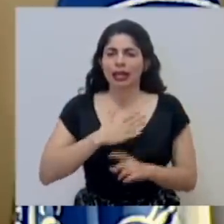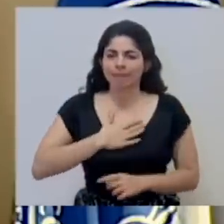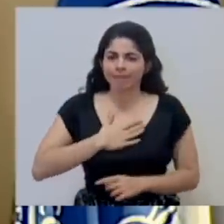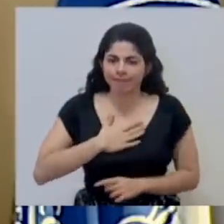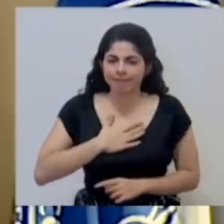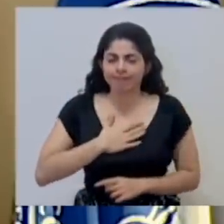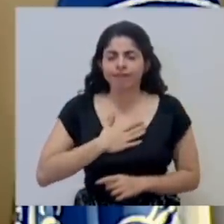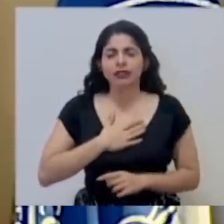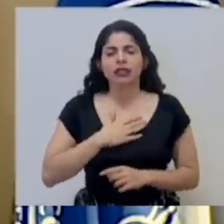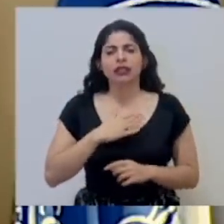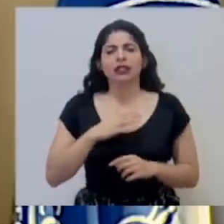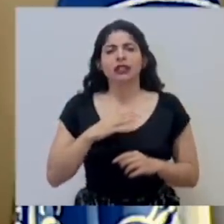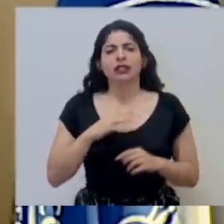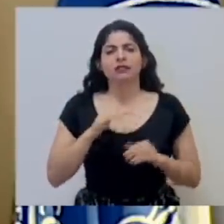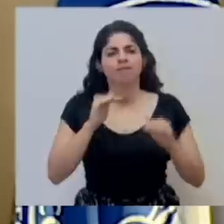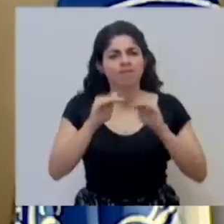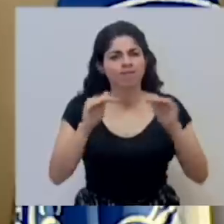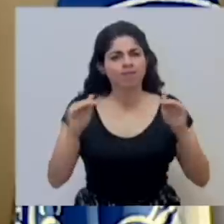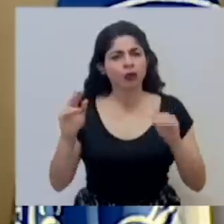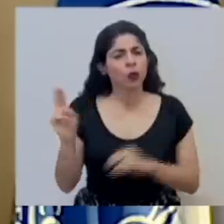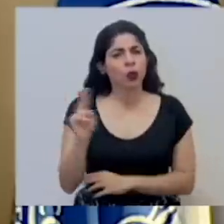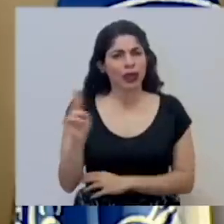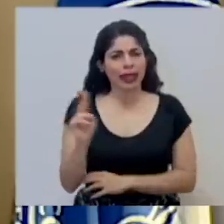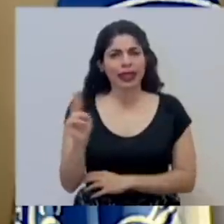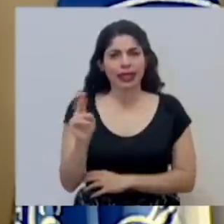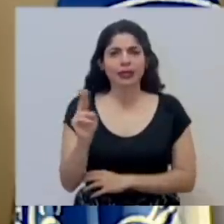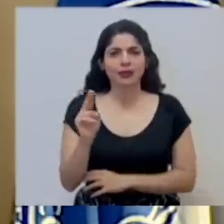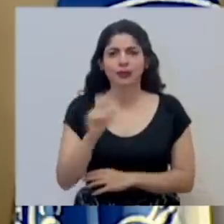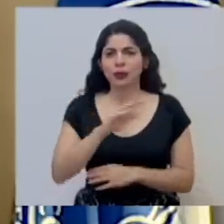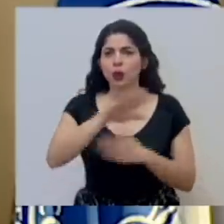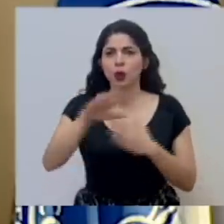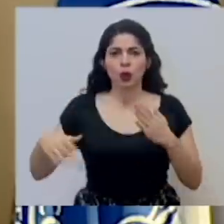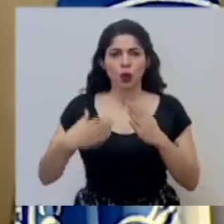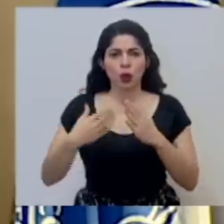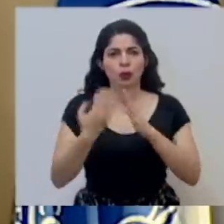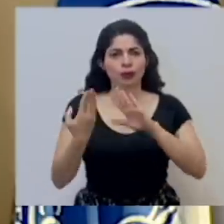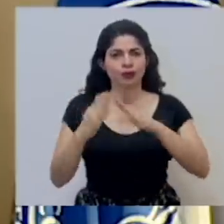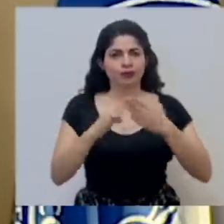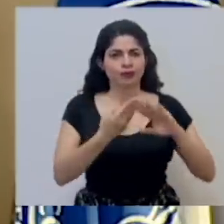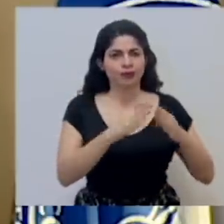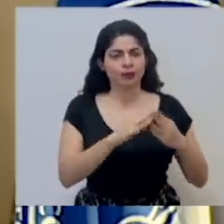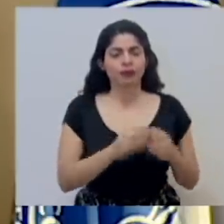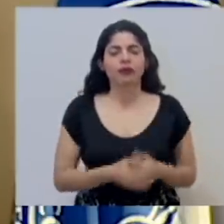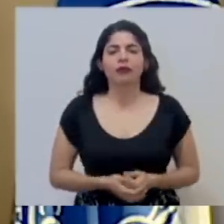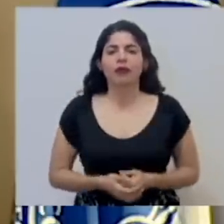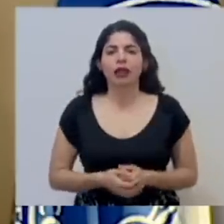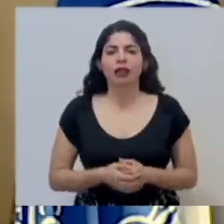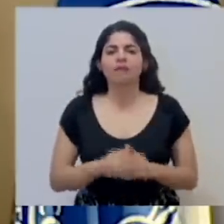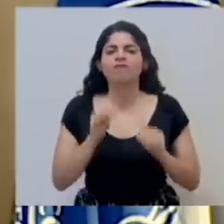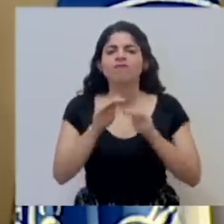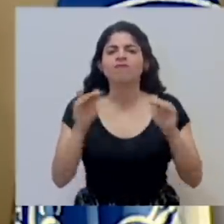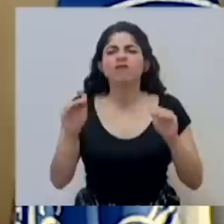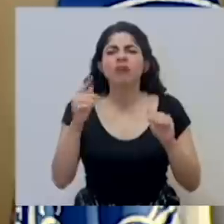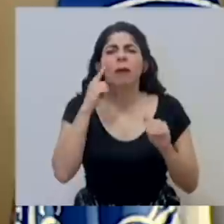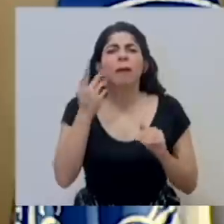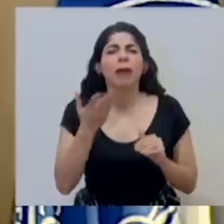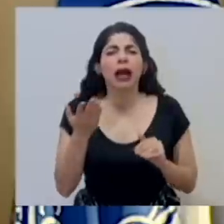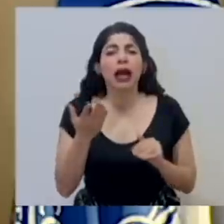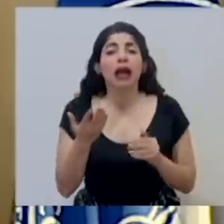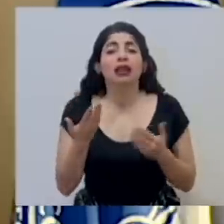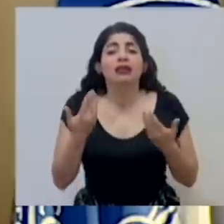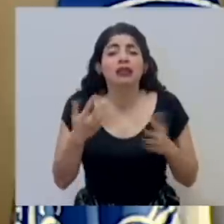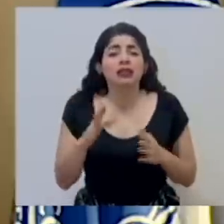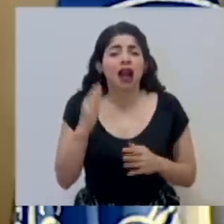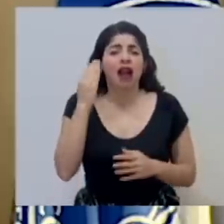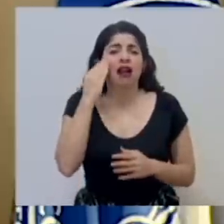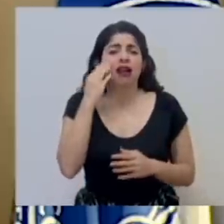sentido y un llamado urgente a la población para, aunque